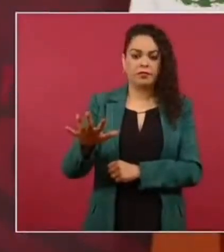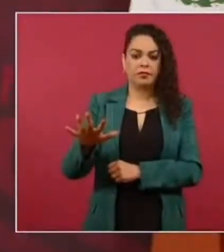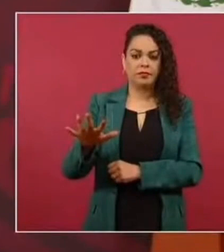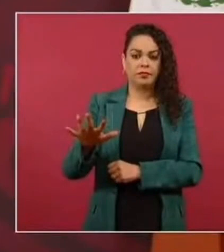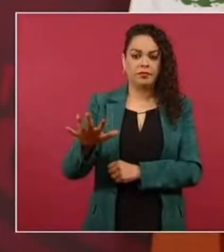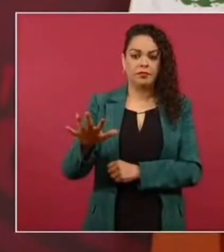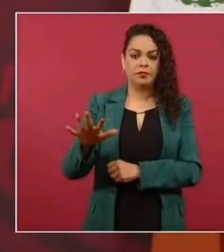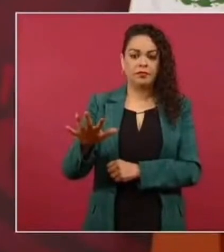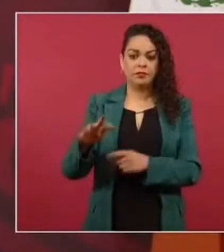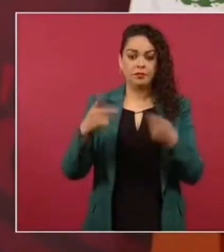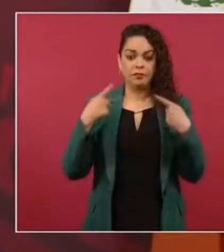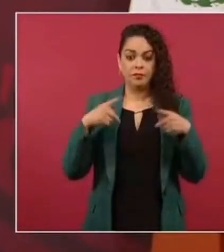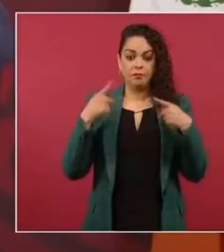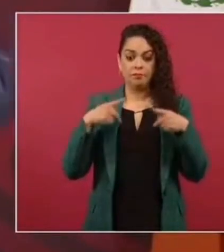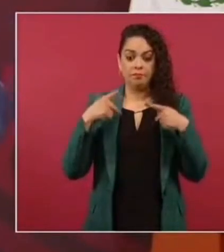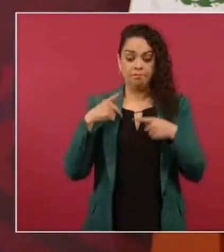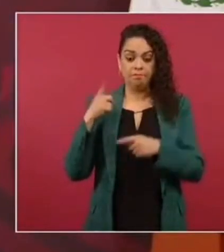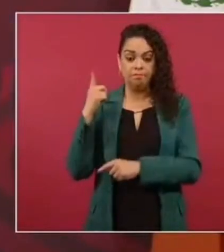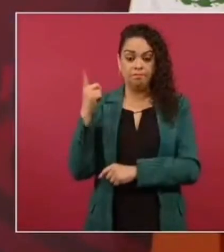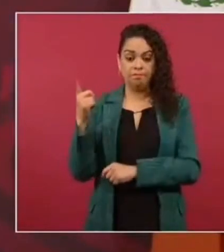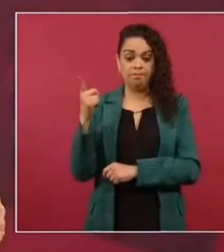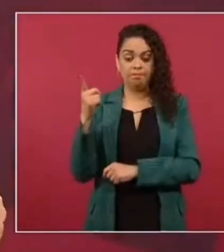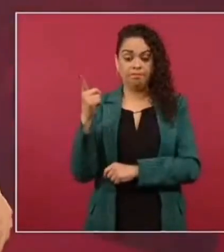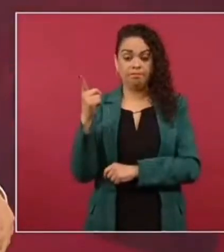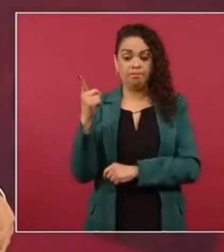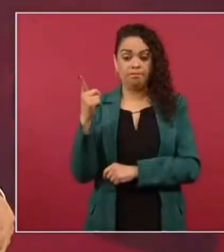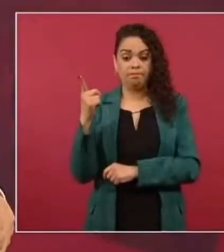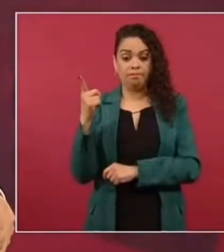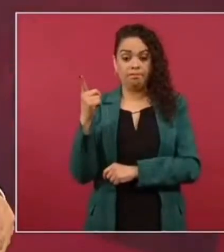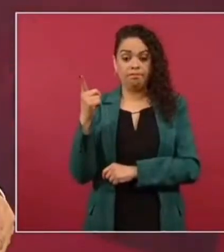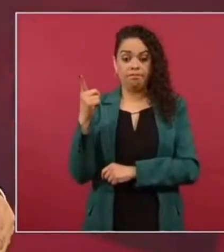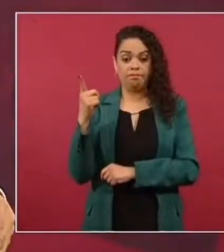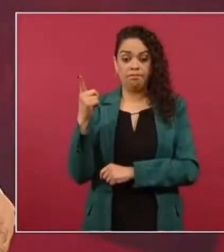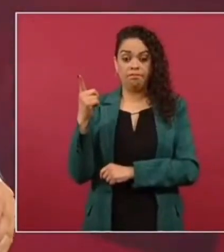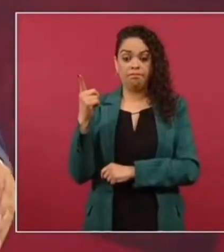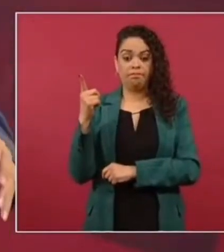todos los opositores al régimen porfirista